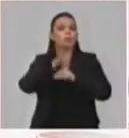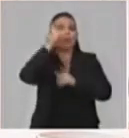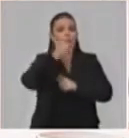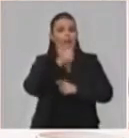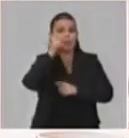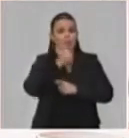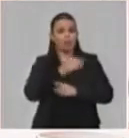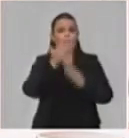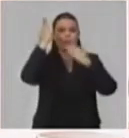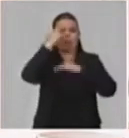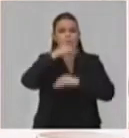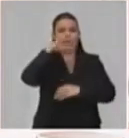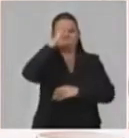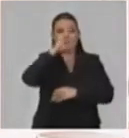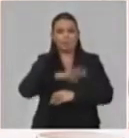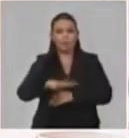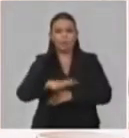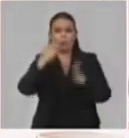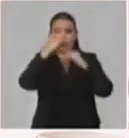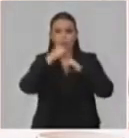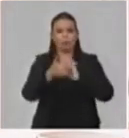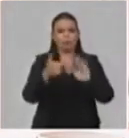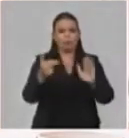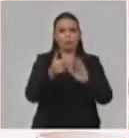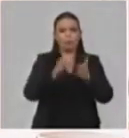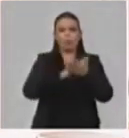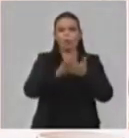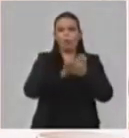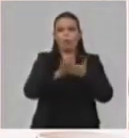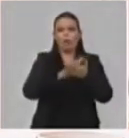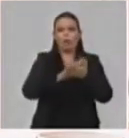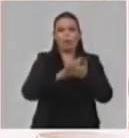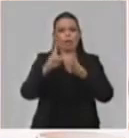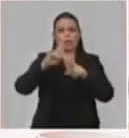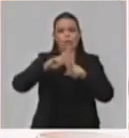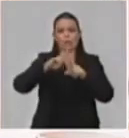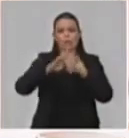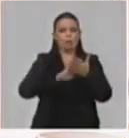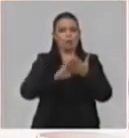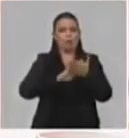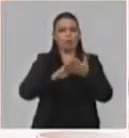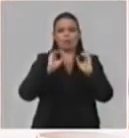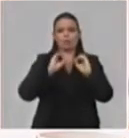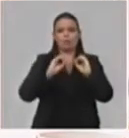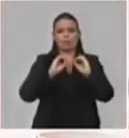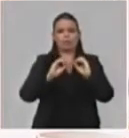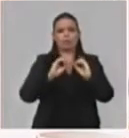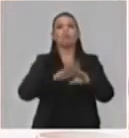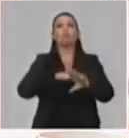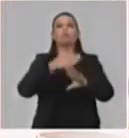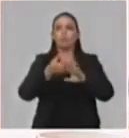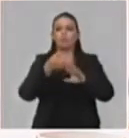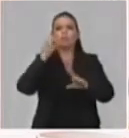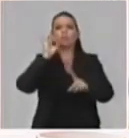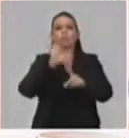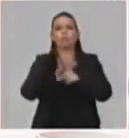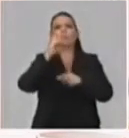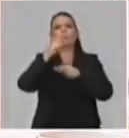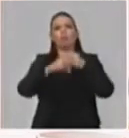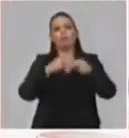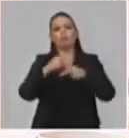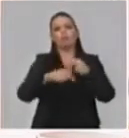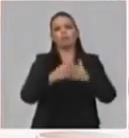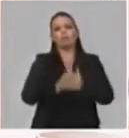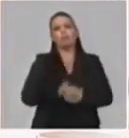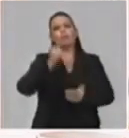incluimos un turno el lunes y otro el viernes para la primera infancia que está dirigida más bien a los padres. Y bueno,